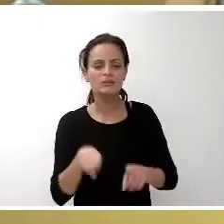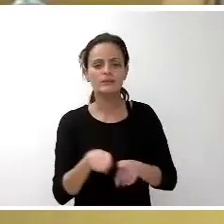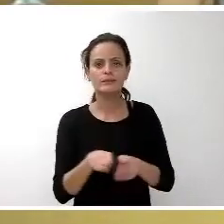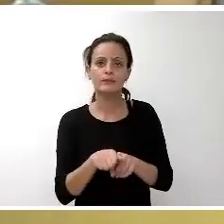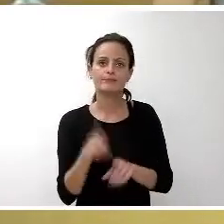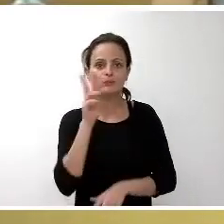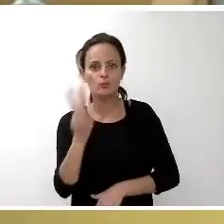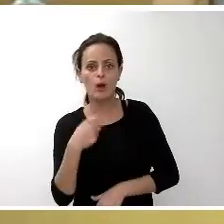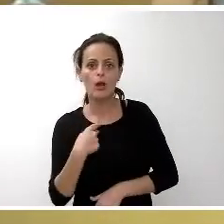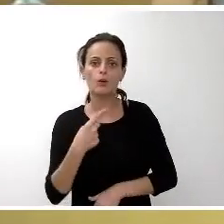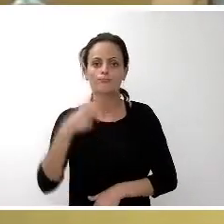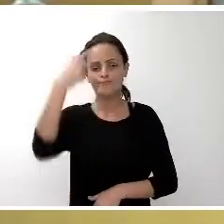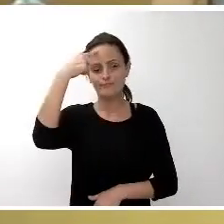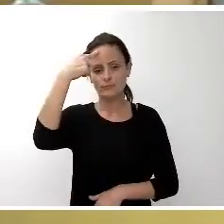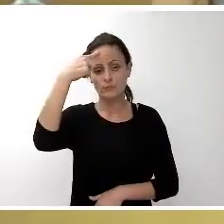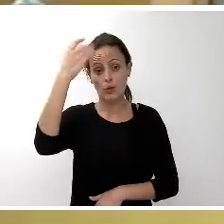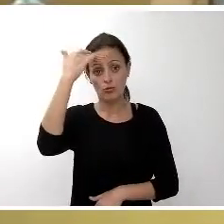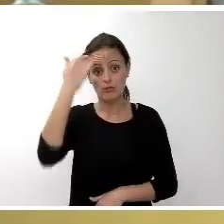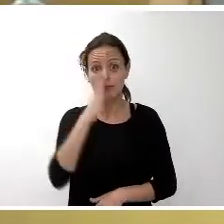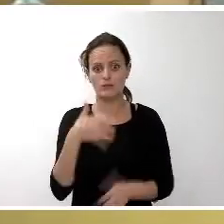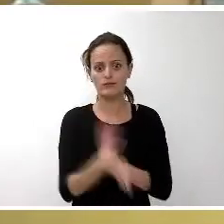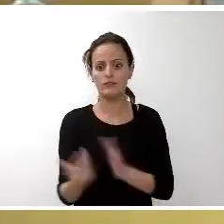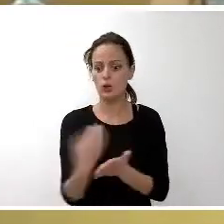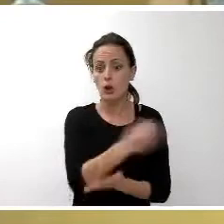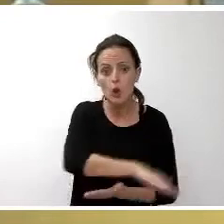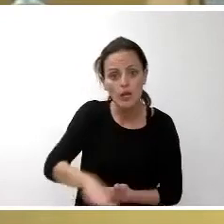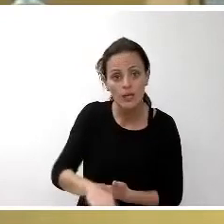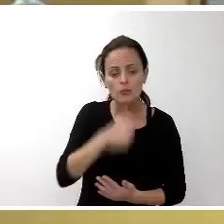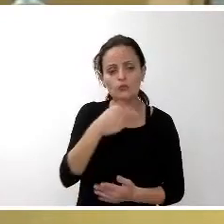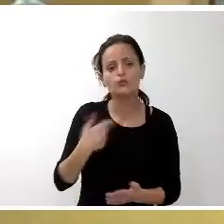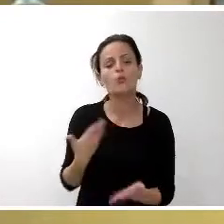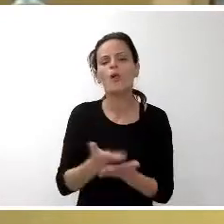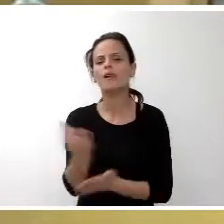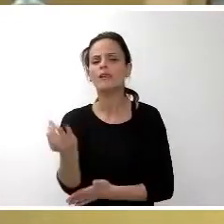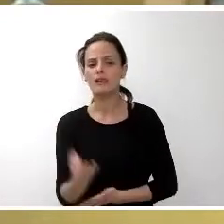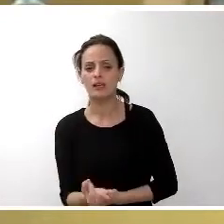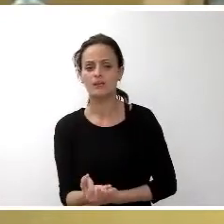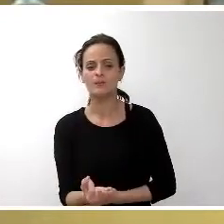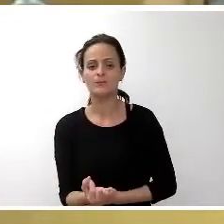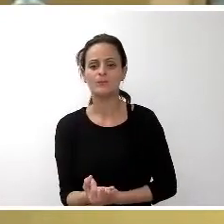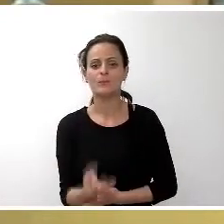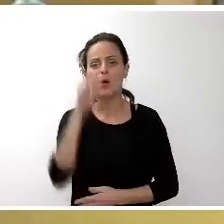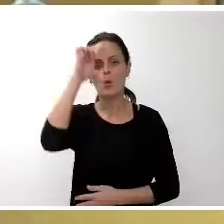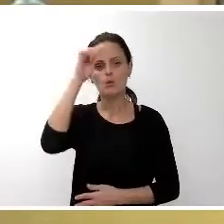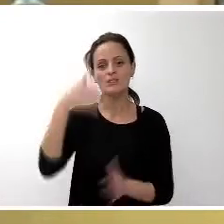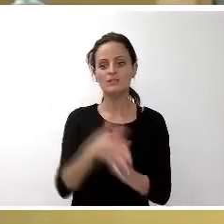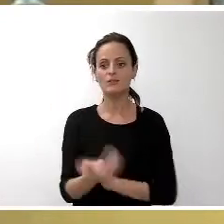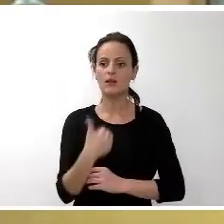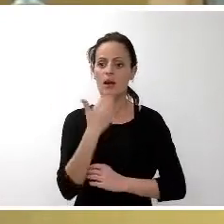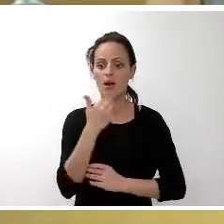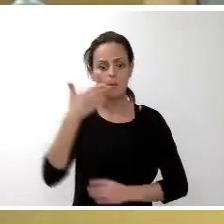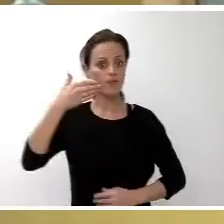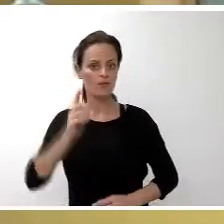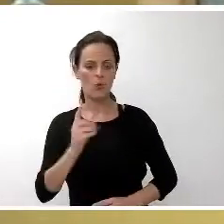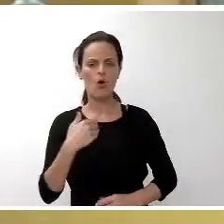cognitivas, porque todos somos niños. Por ello propongo que la cultura no sea un privilegio, sino un derecho